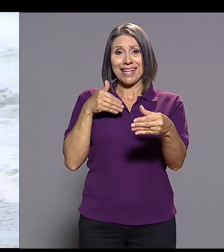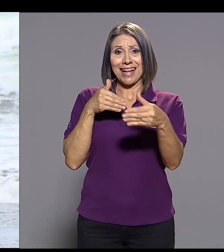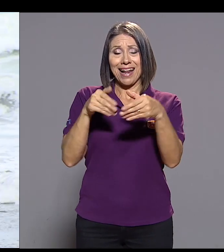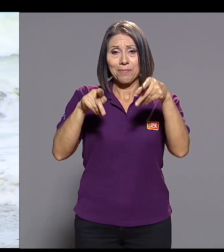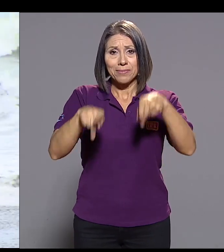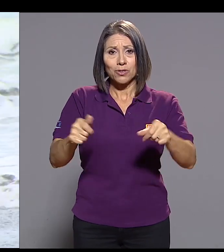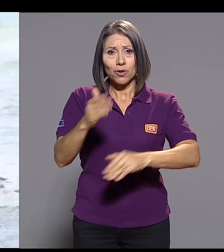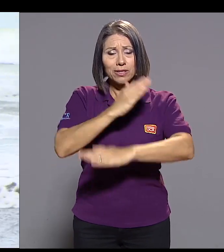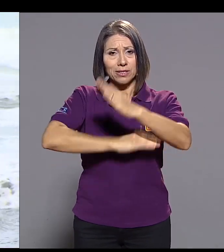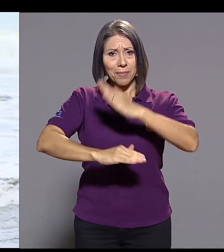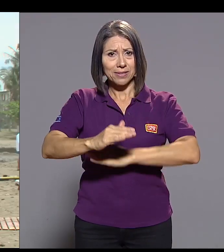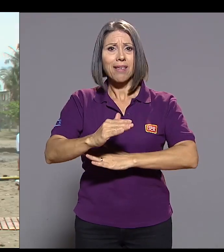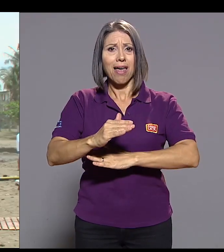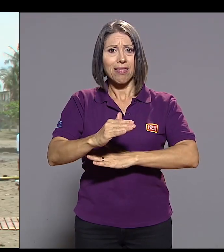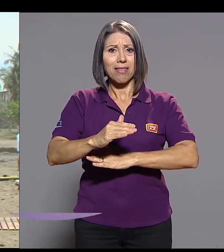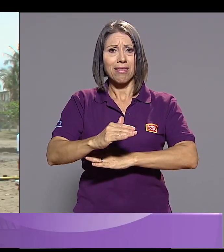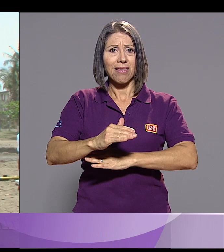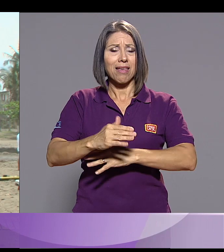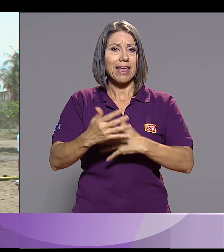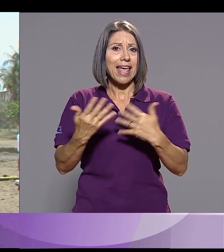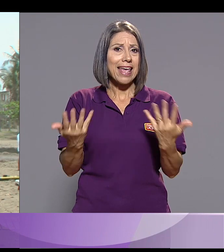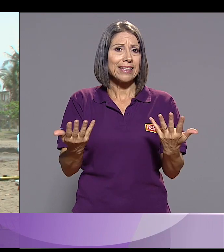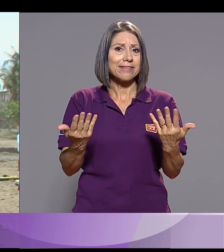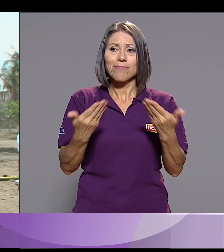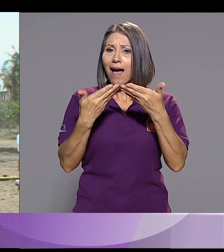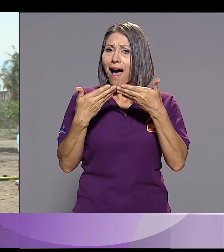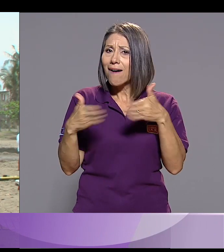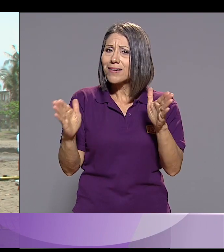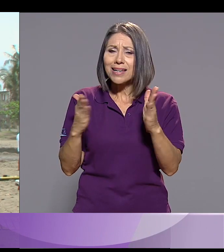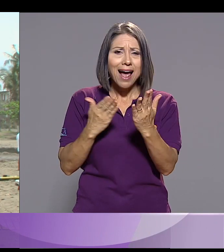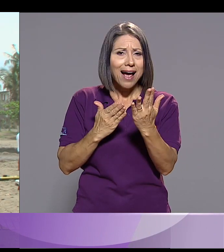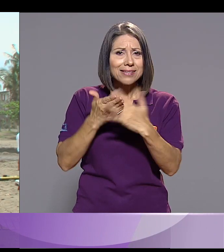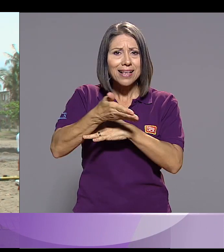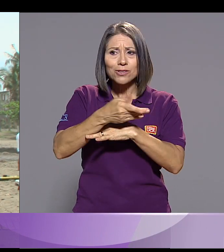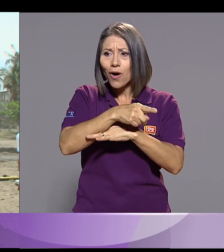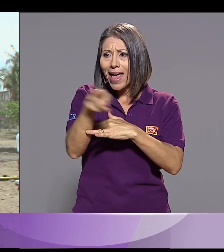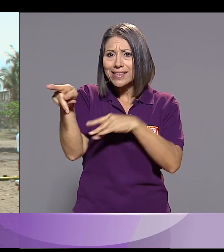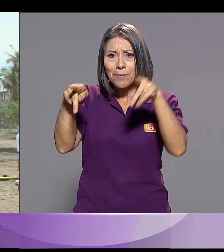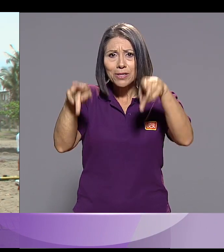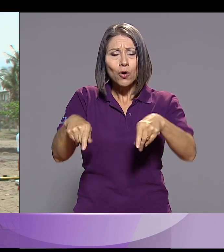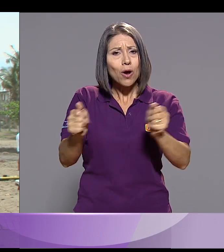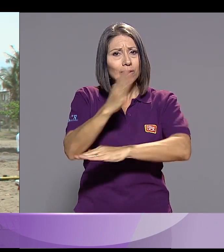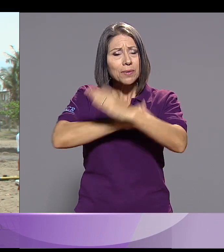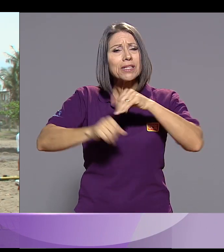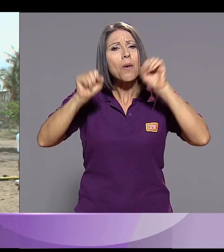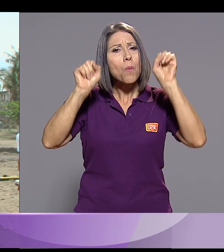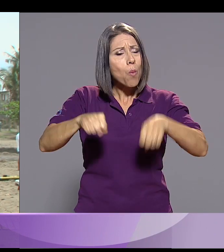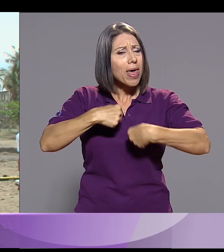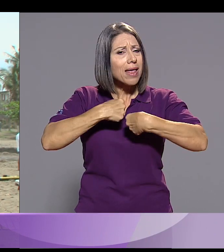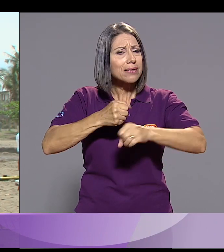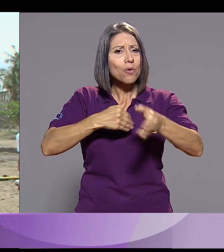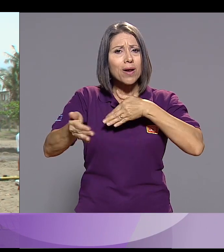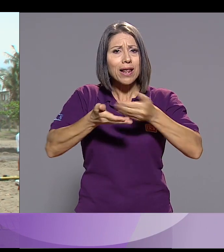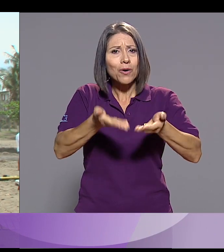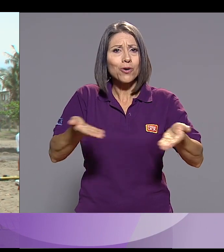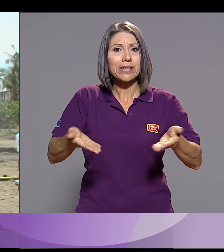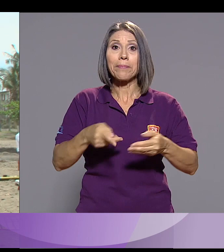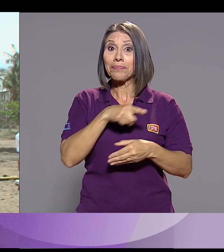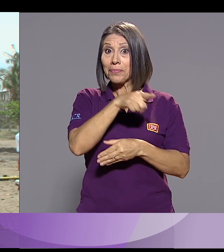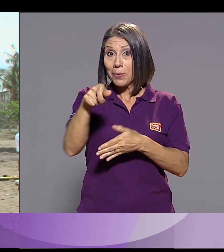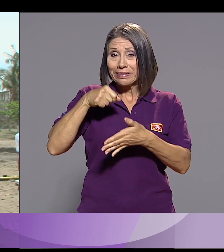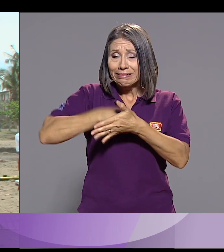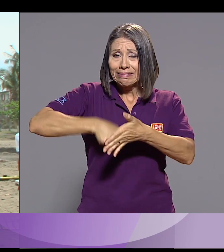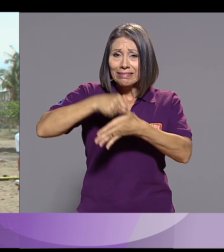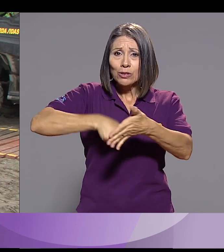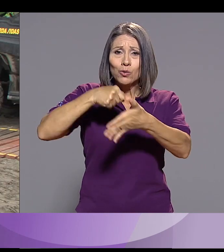bien que la gente más cercana a una persona con discapacidad es abrirle al acceso para que él pueda hacer lo que